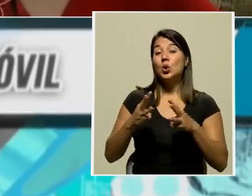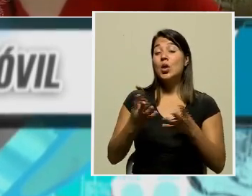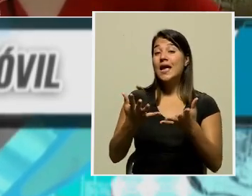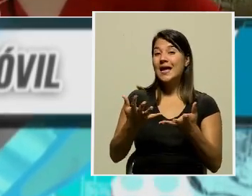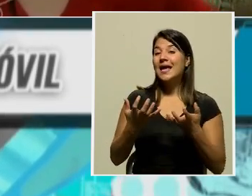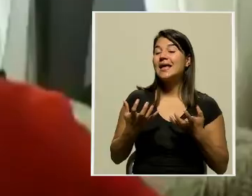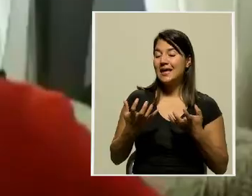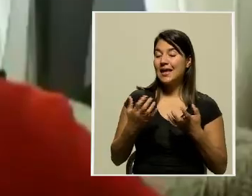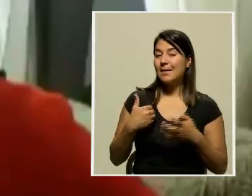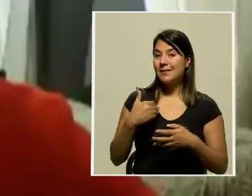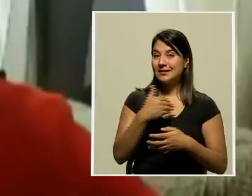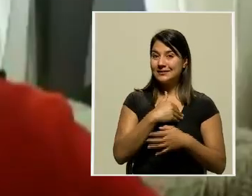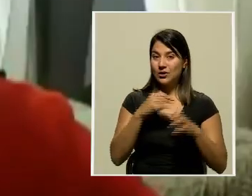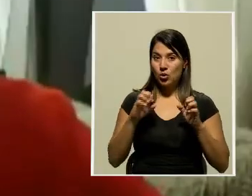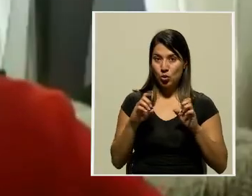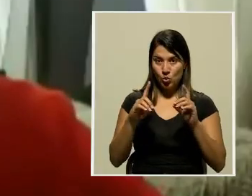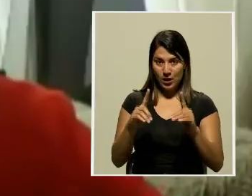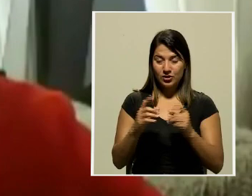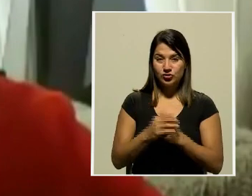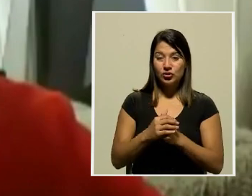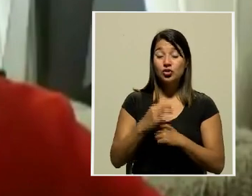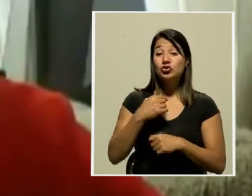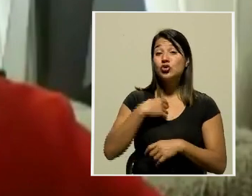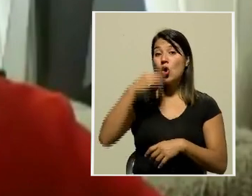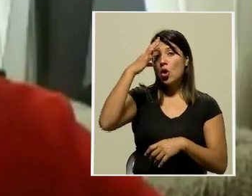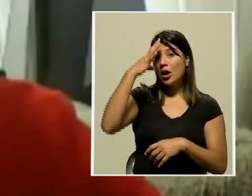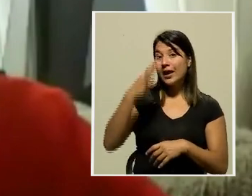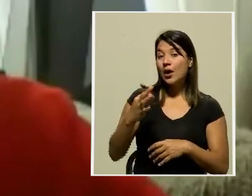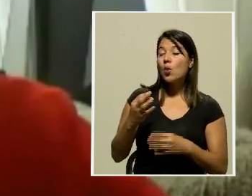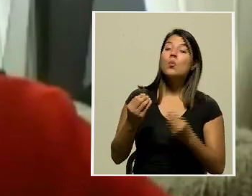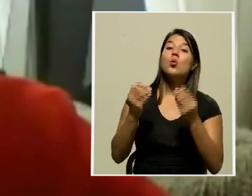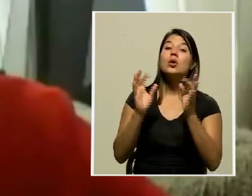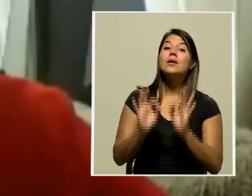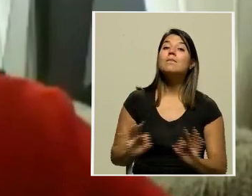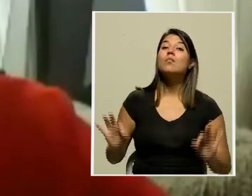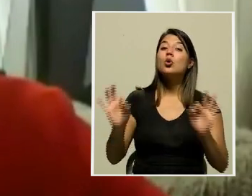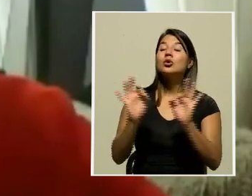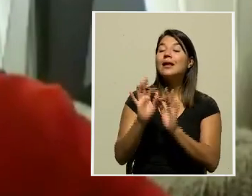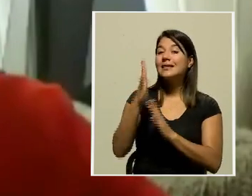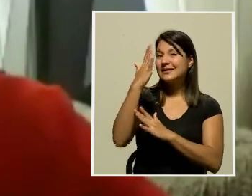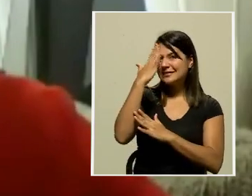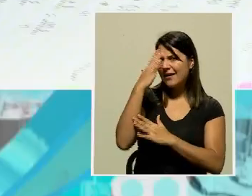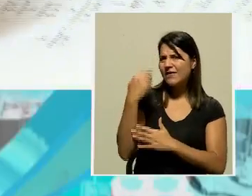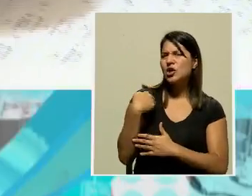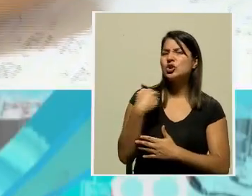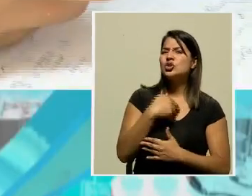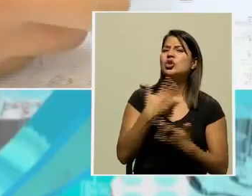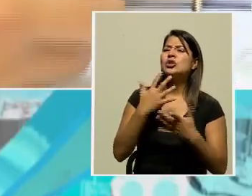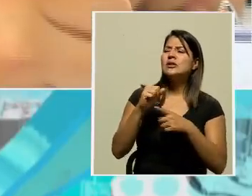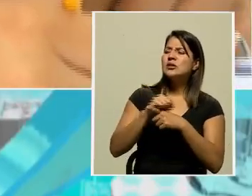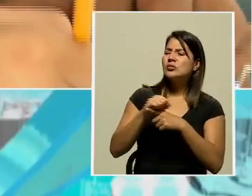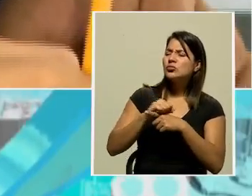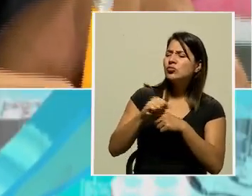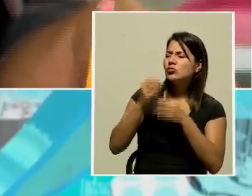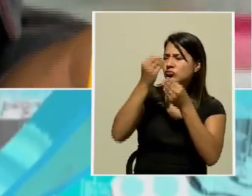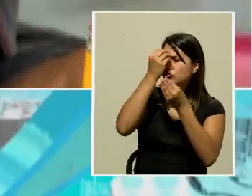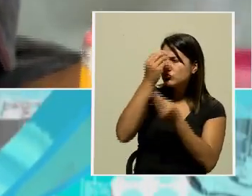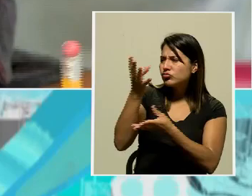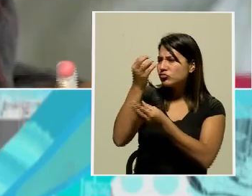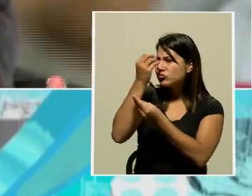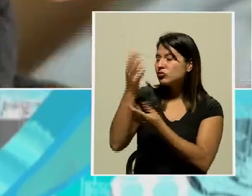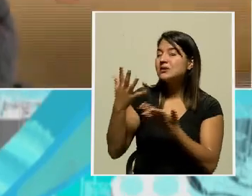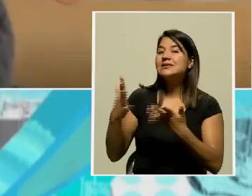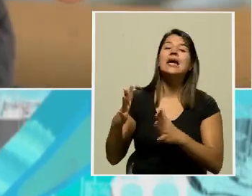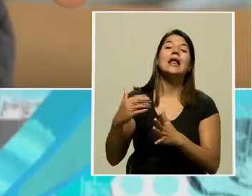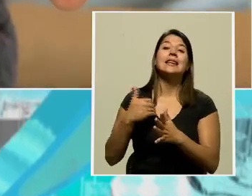girando en ese sentido. Yo creo que en primera instancia es importante saber qué hemos estado capacitando, que hay una serie de documentación, qué se está